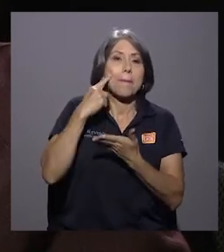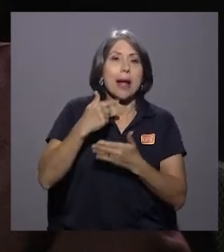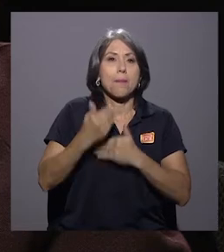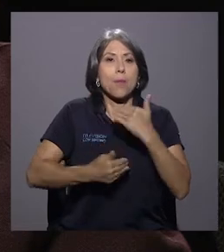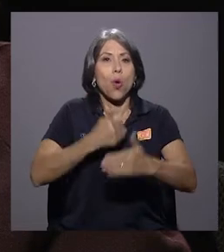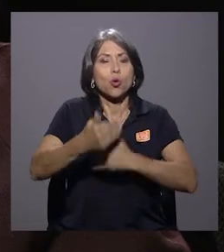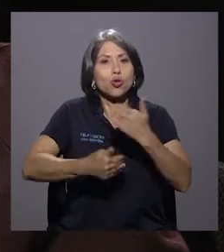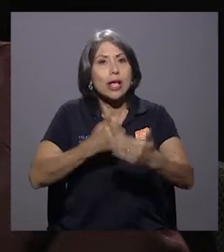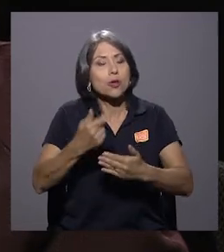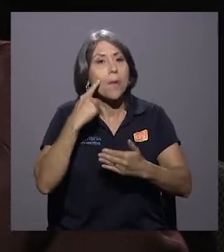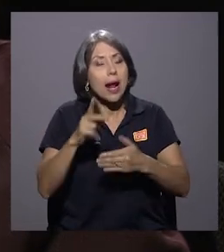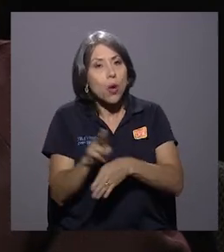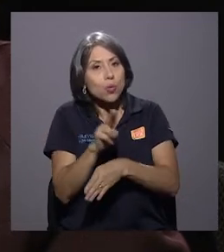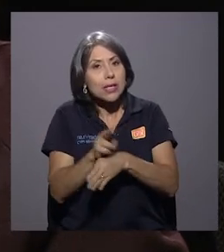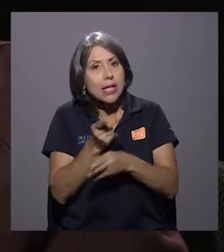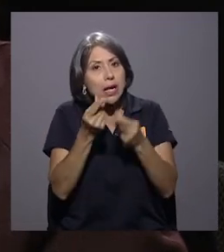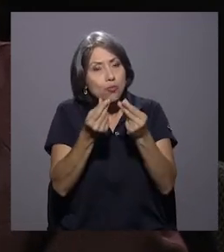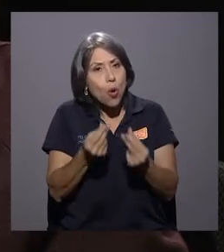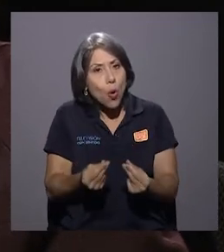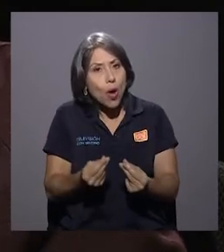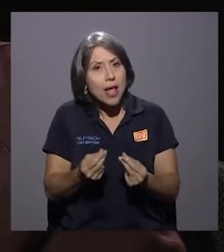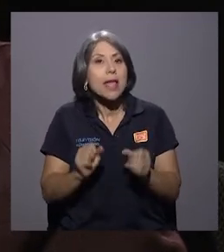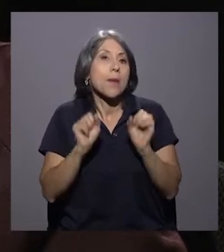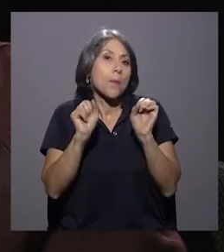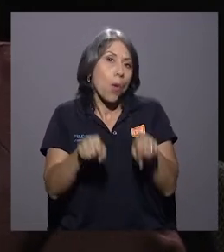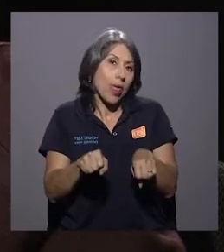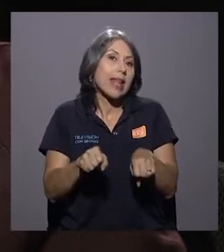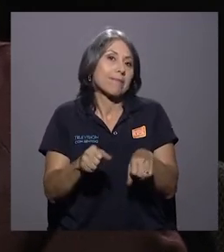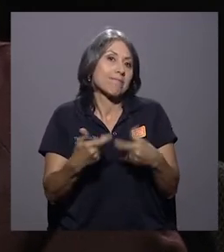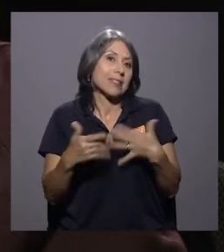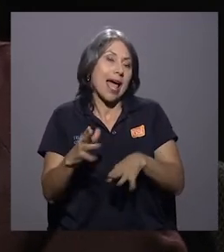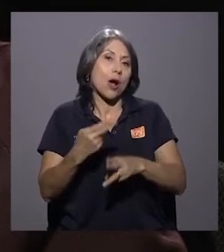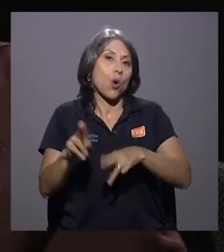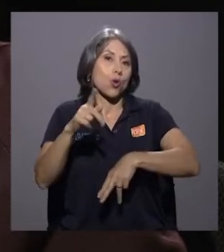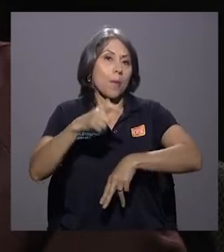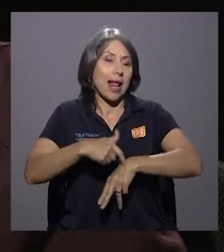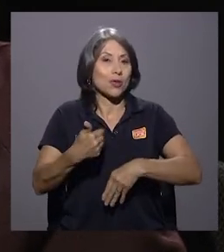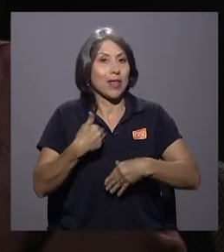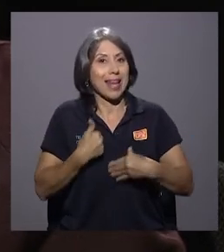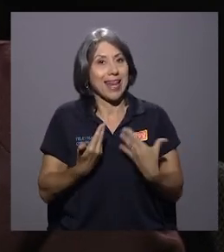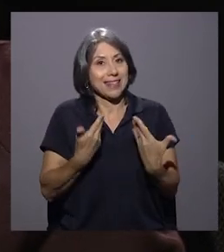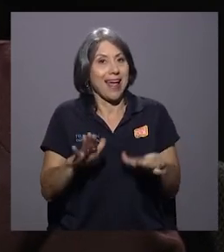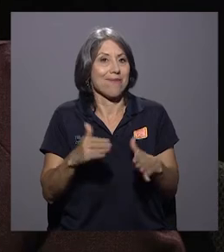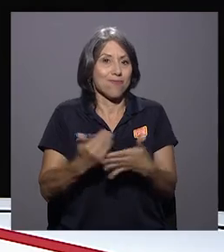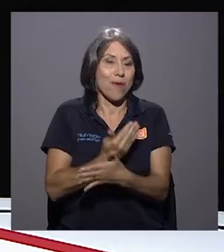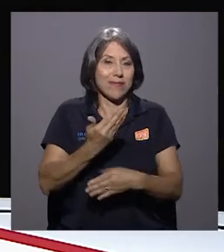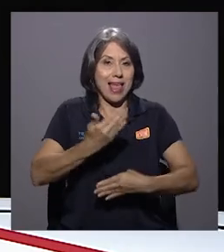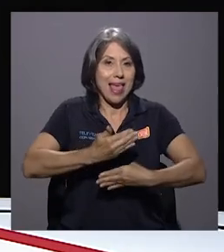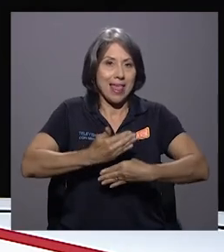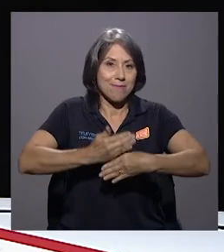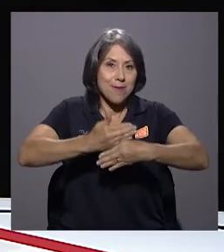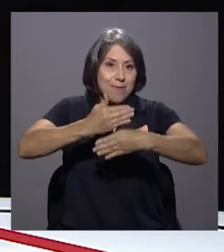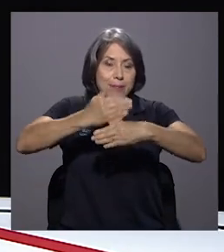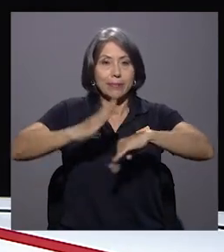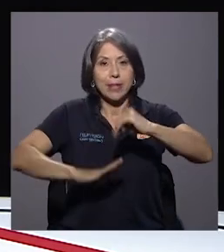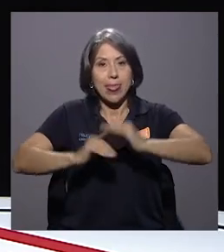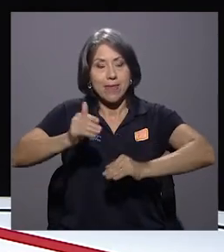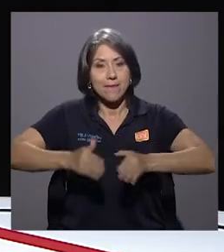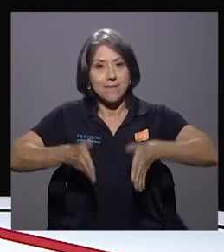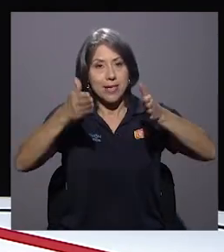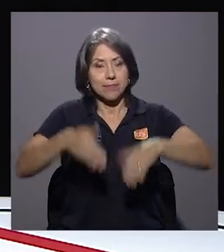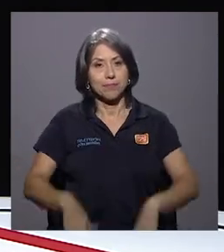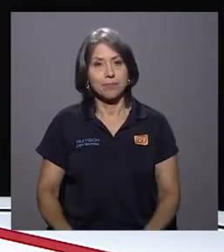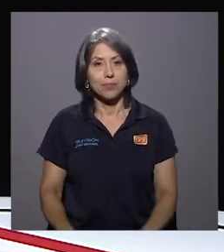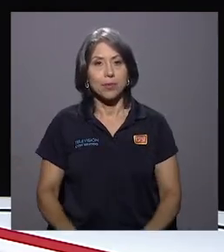presupuestaria y sobre todo de poder contar en el corto plazo con estas edificaciones. Una de las cosas que